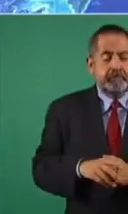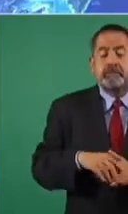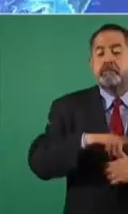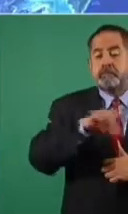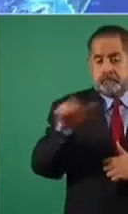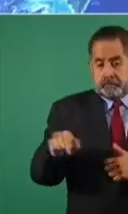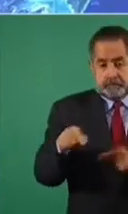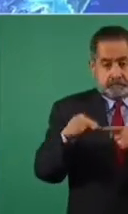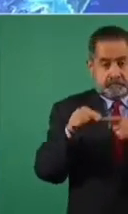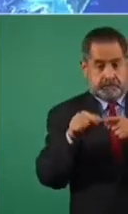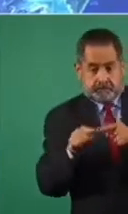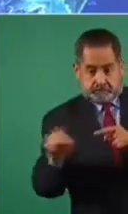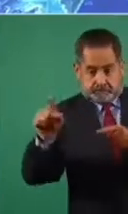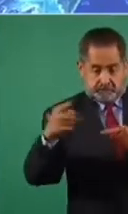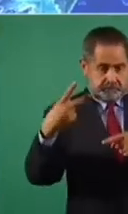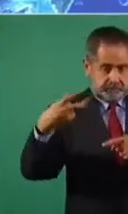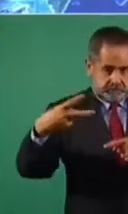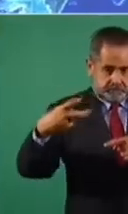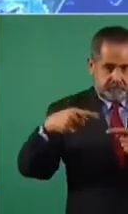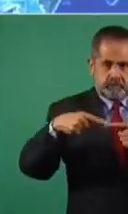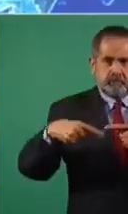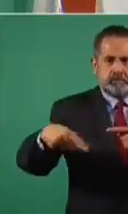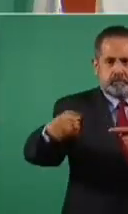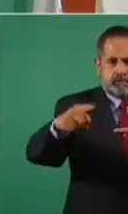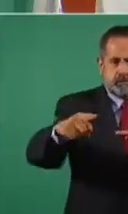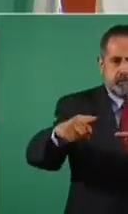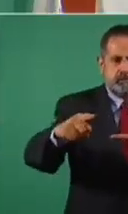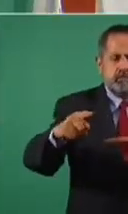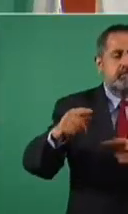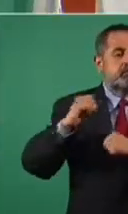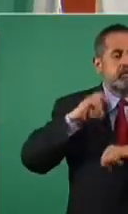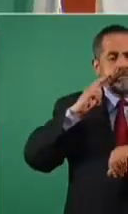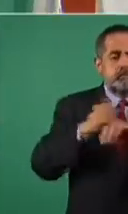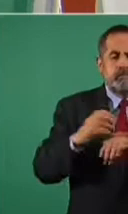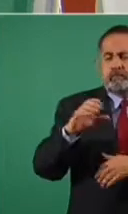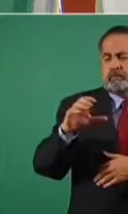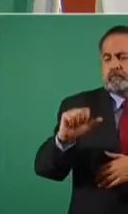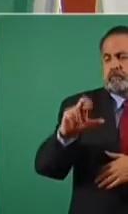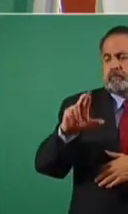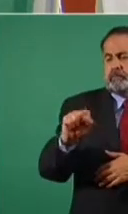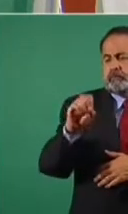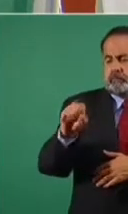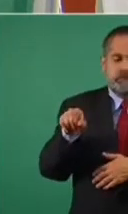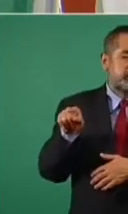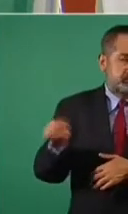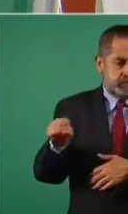está a cargo de Carso, ya están trabajando,